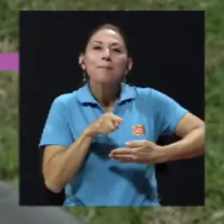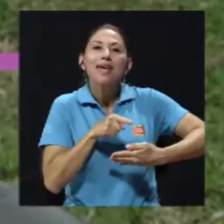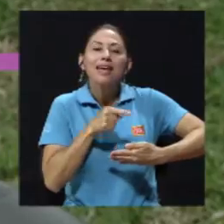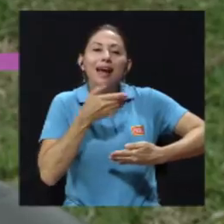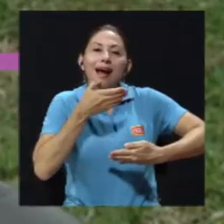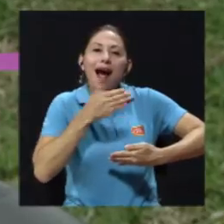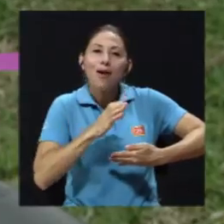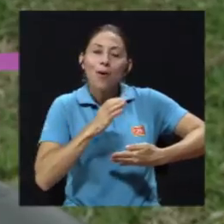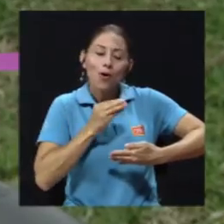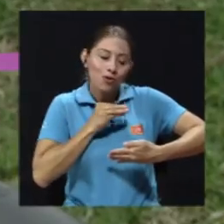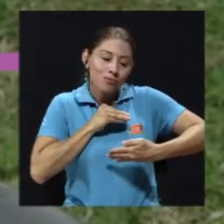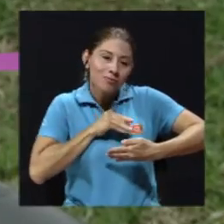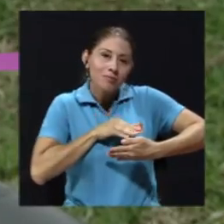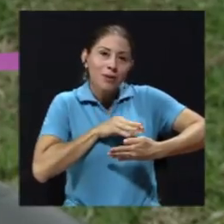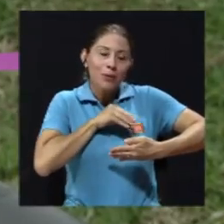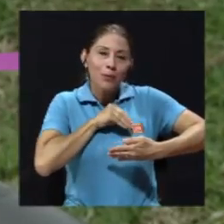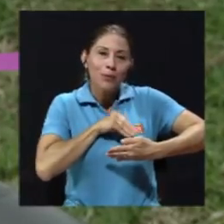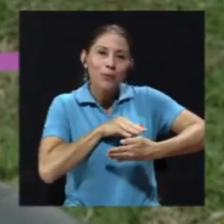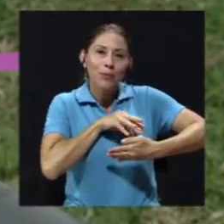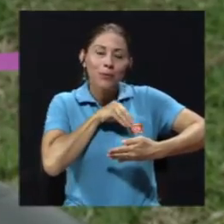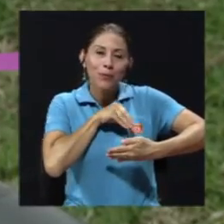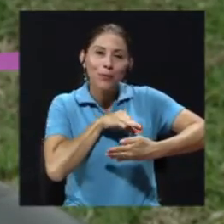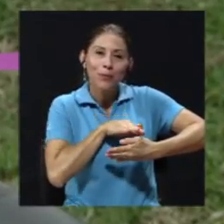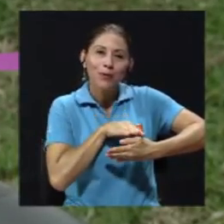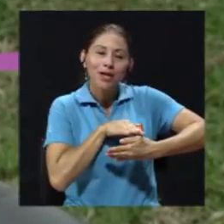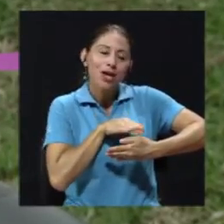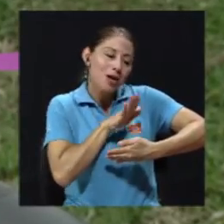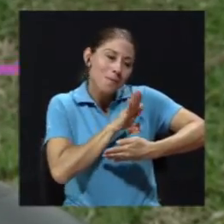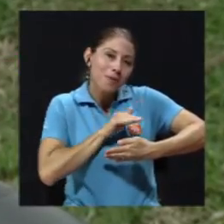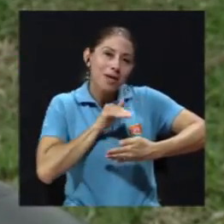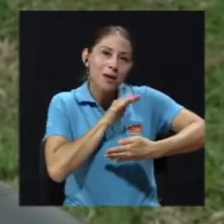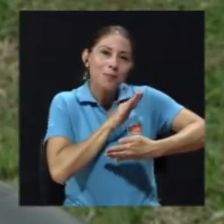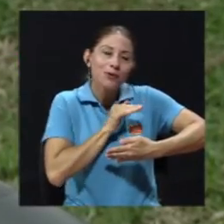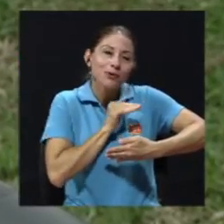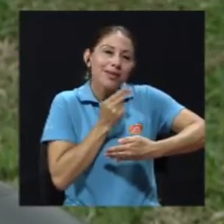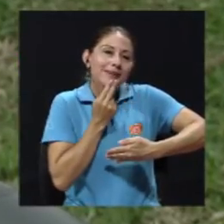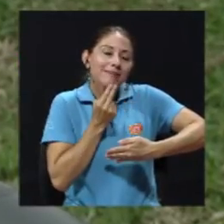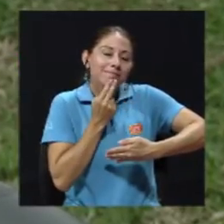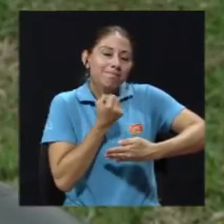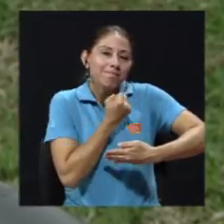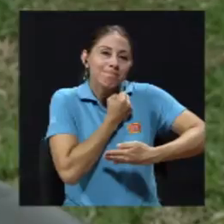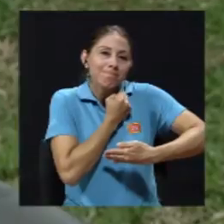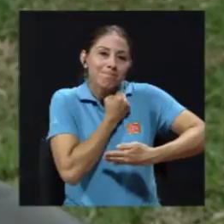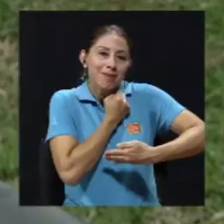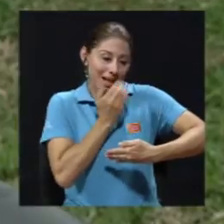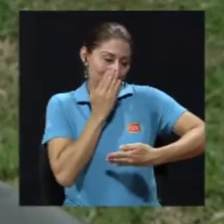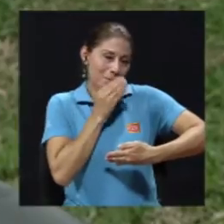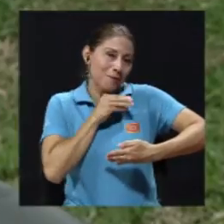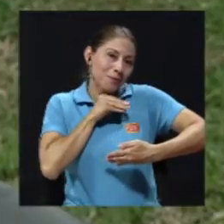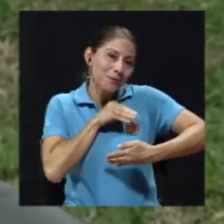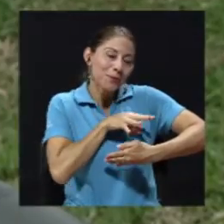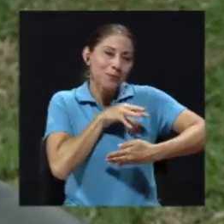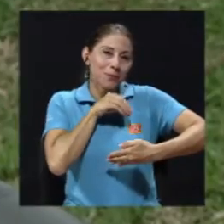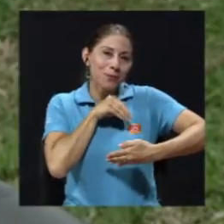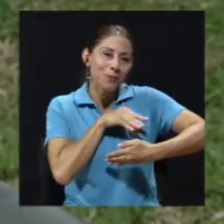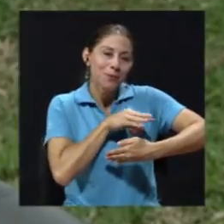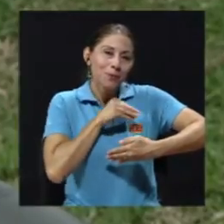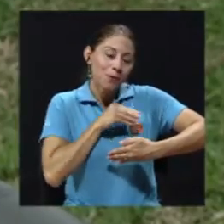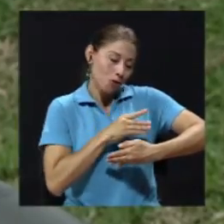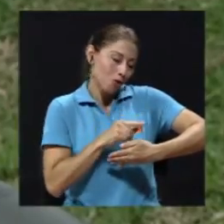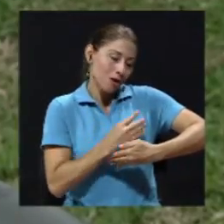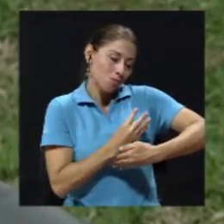calor y apego y mimos y cariño de su madre, que es lo que le va a ayudar a